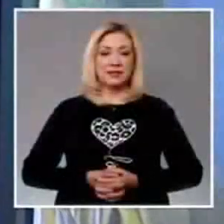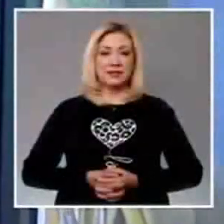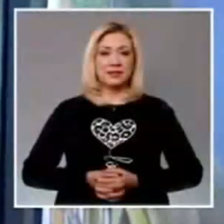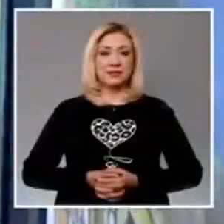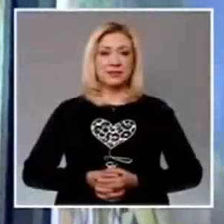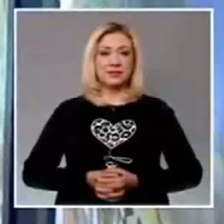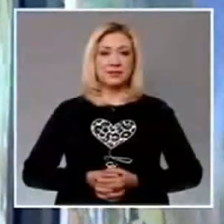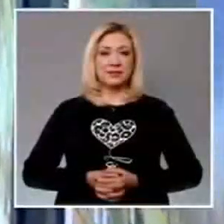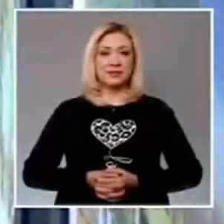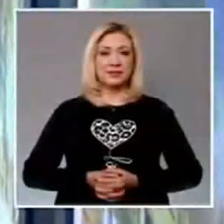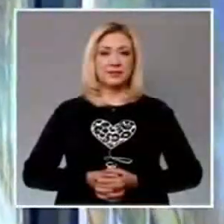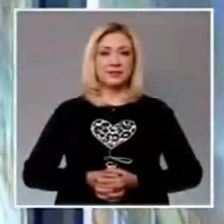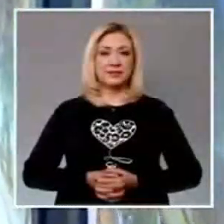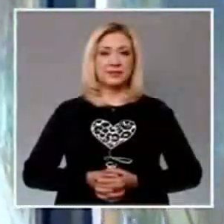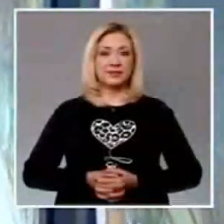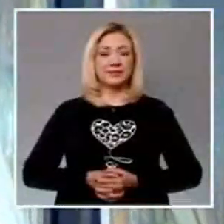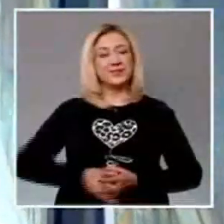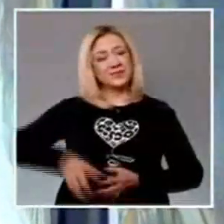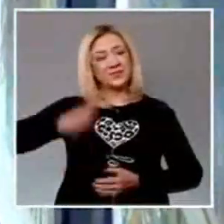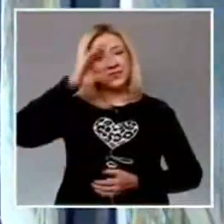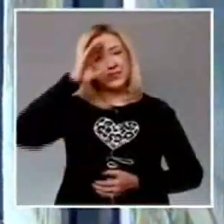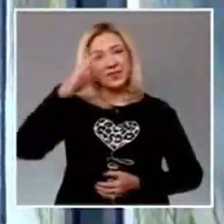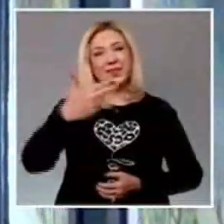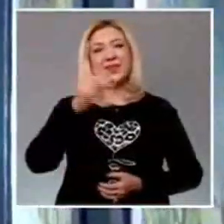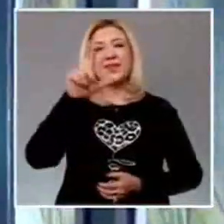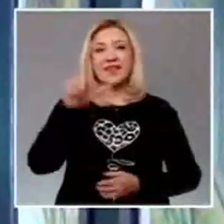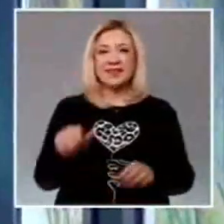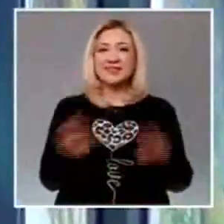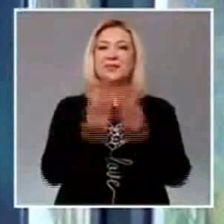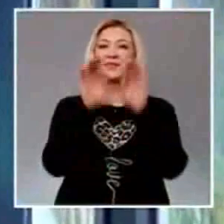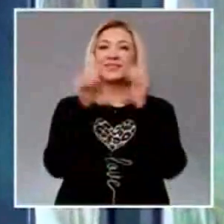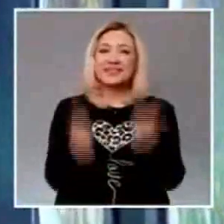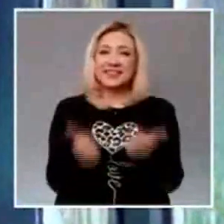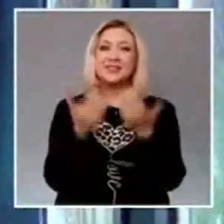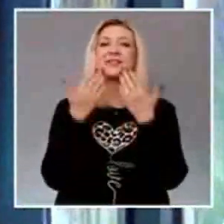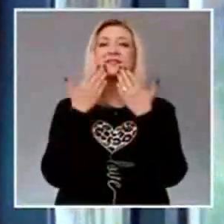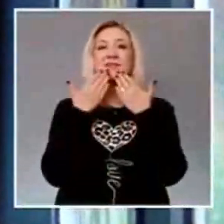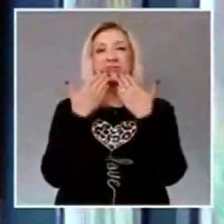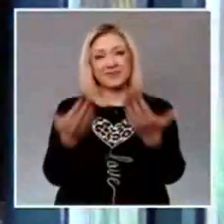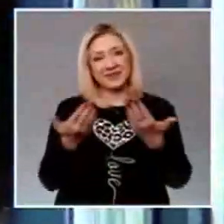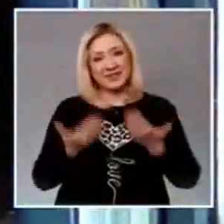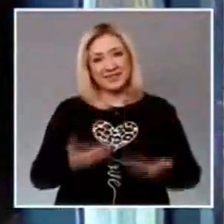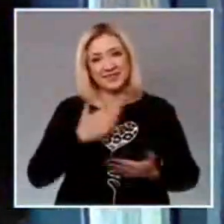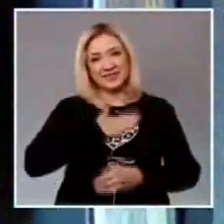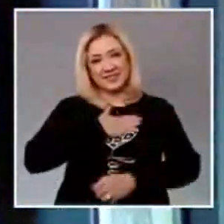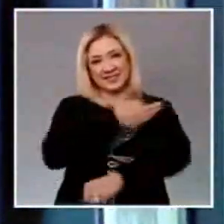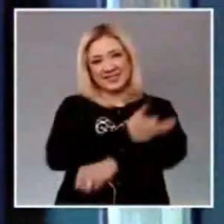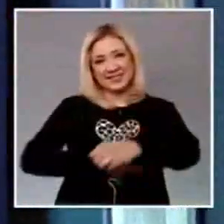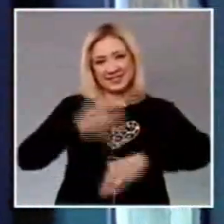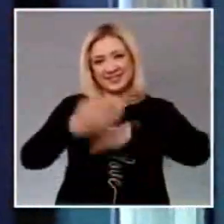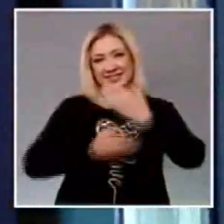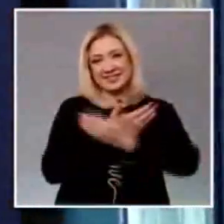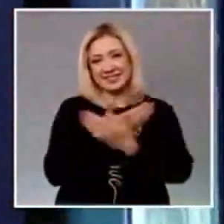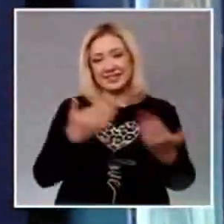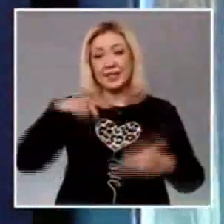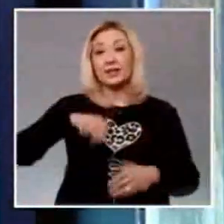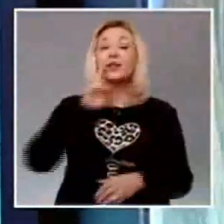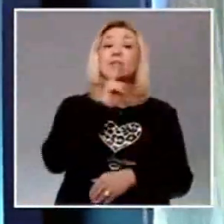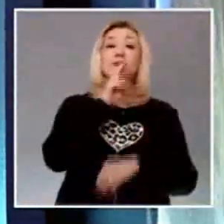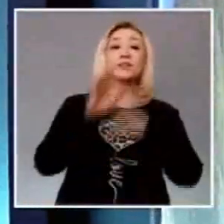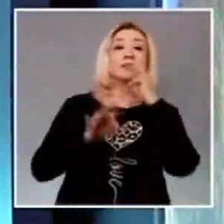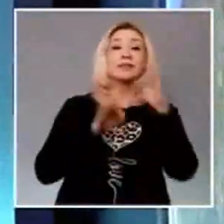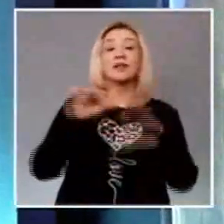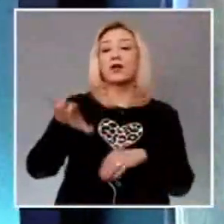Hola, ¿qué tal? Muy buenas tardes. Les damos la más cordial bienvenida a este espacio de Noticias Corte Informativo, hoy que es lunes 11 de diciembre de